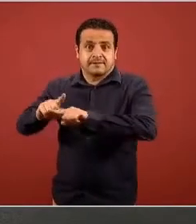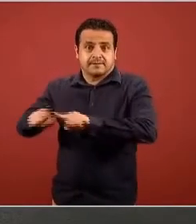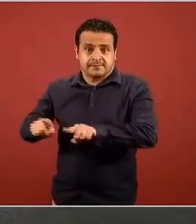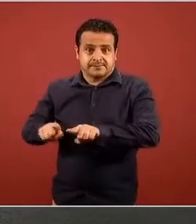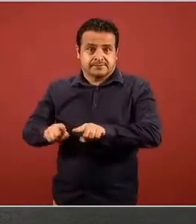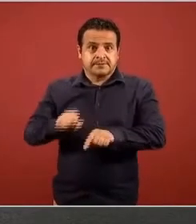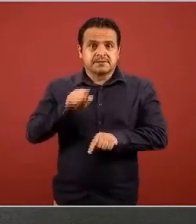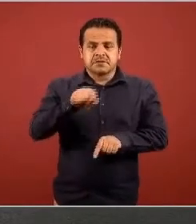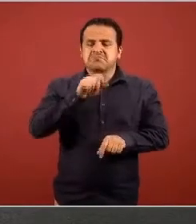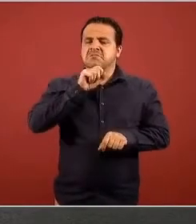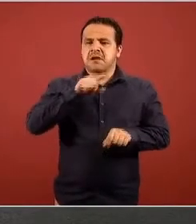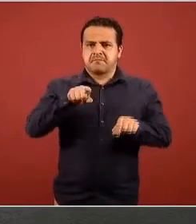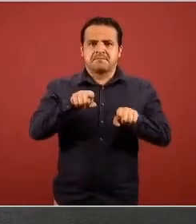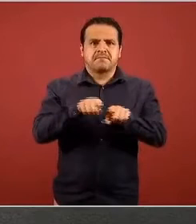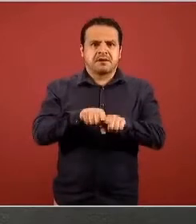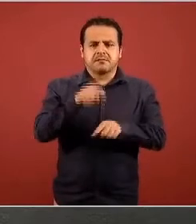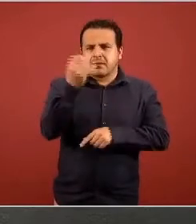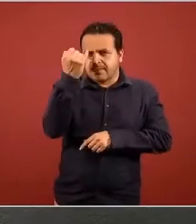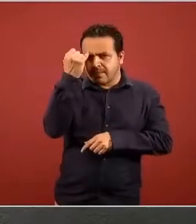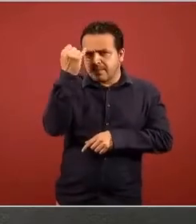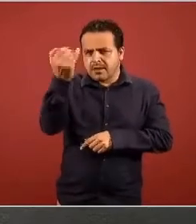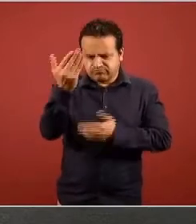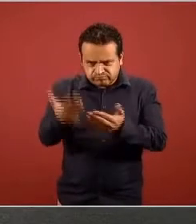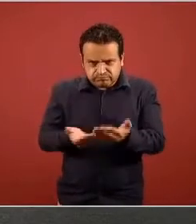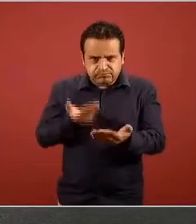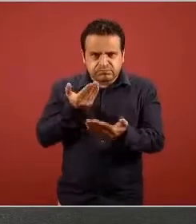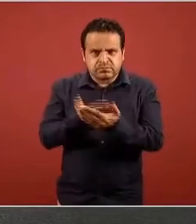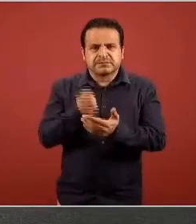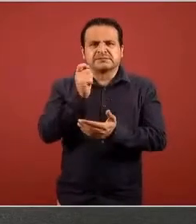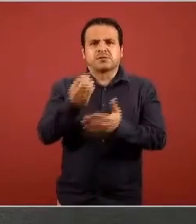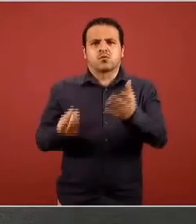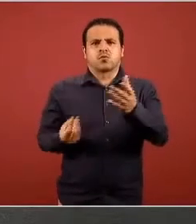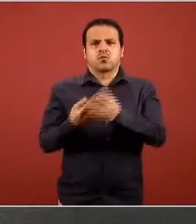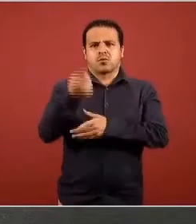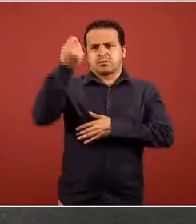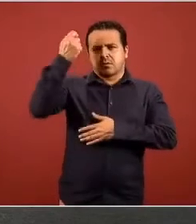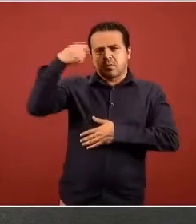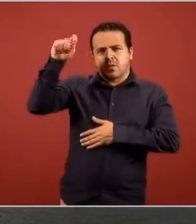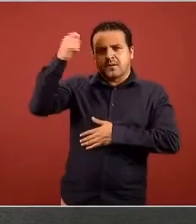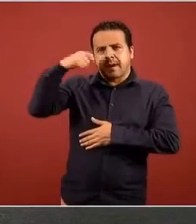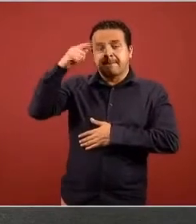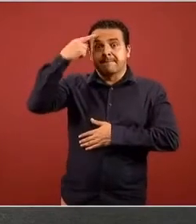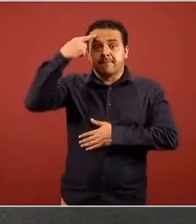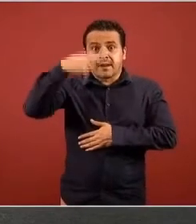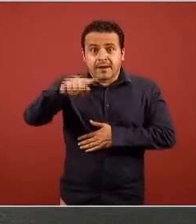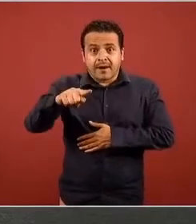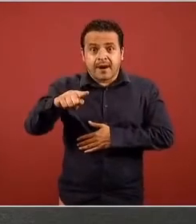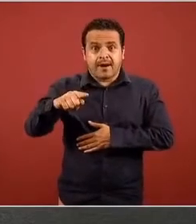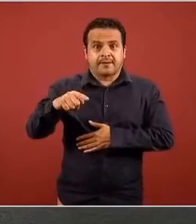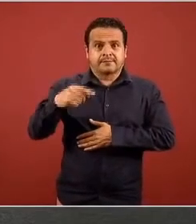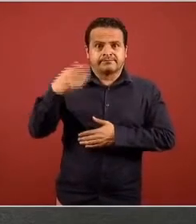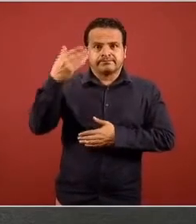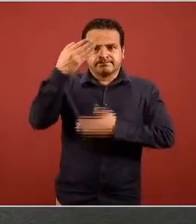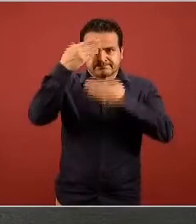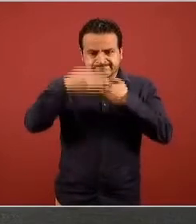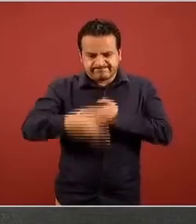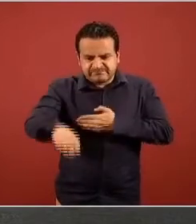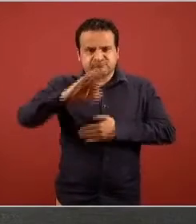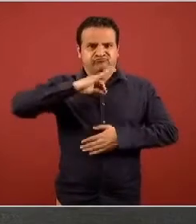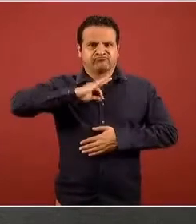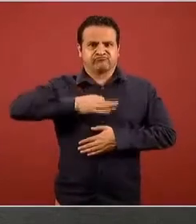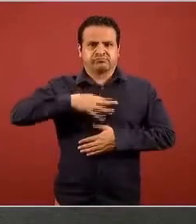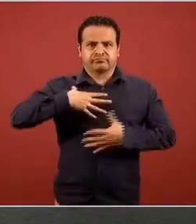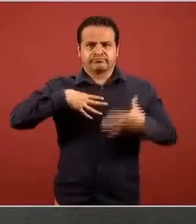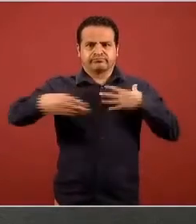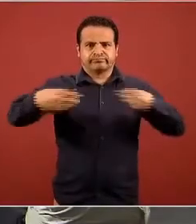iniciativas tecnológicas que nos están ayudando en elementos fundamentales para el manejo de esta epidemia y como